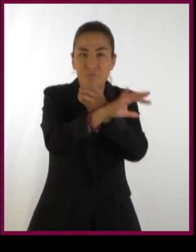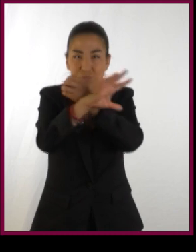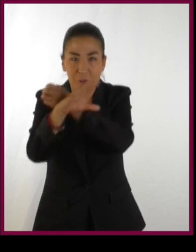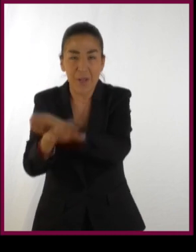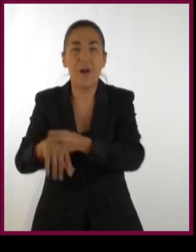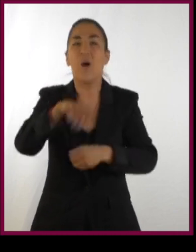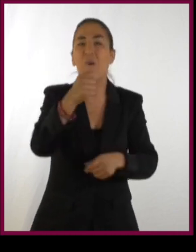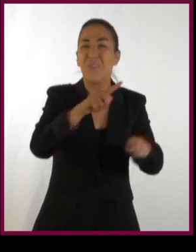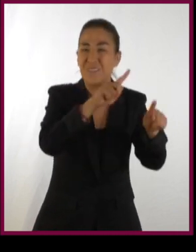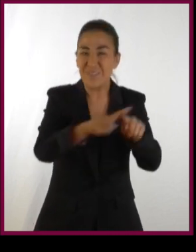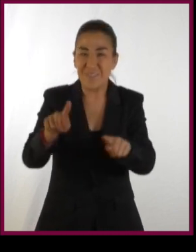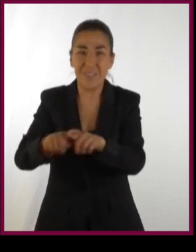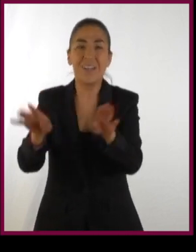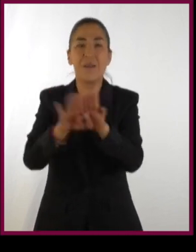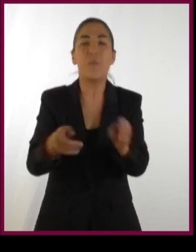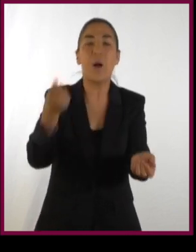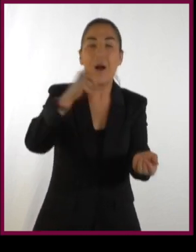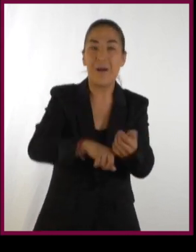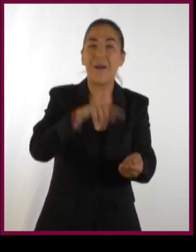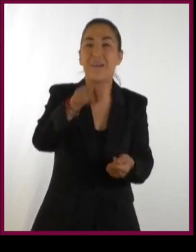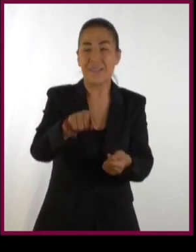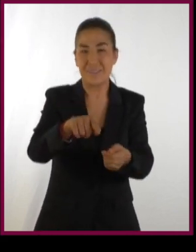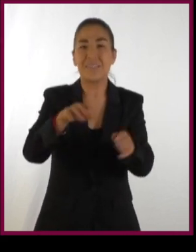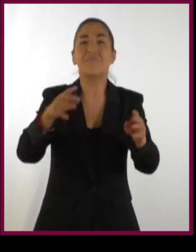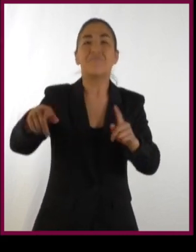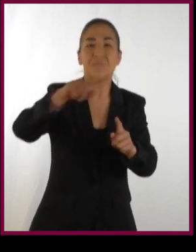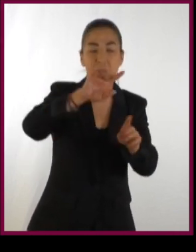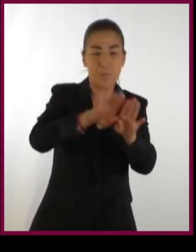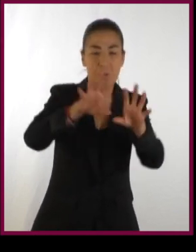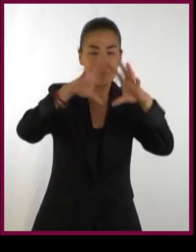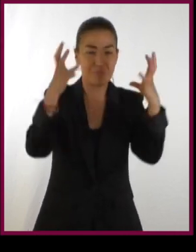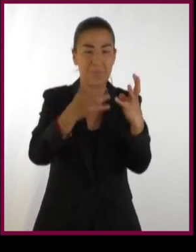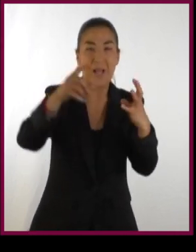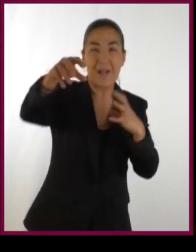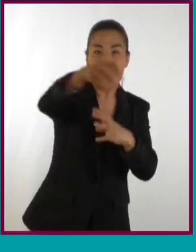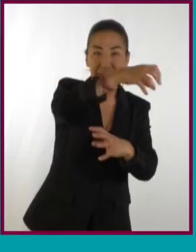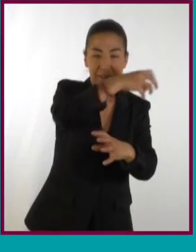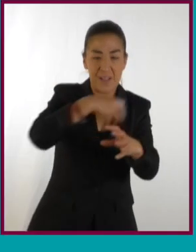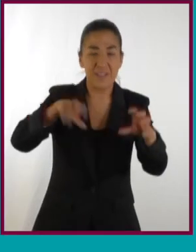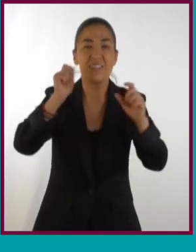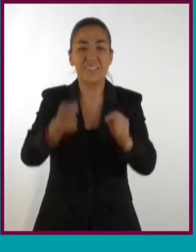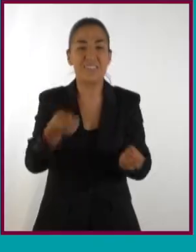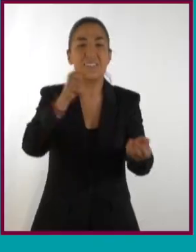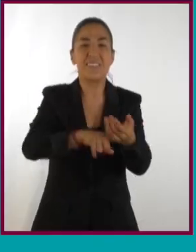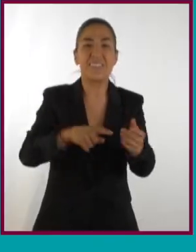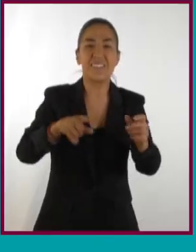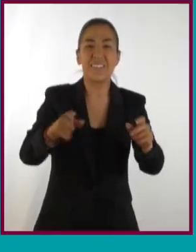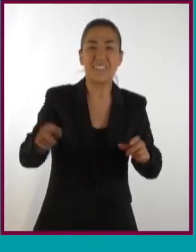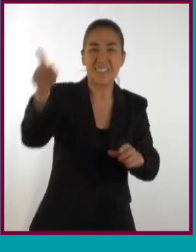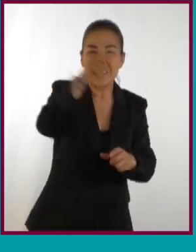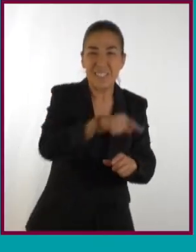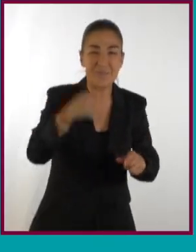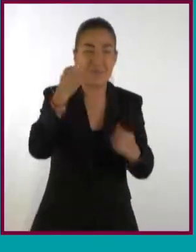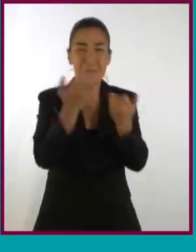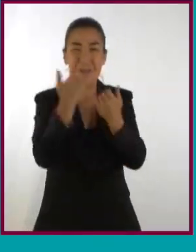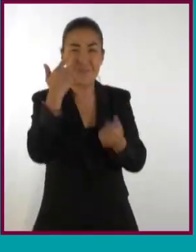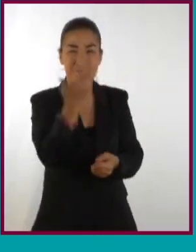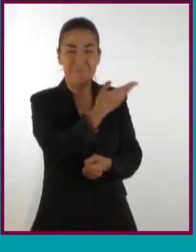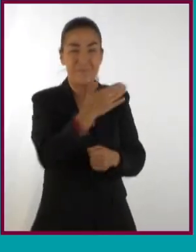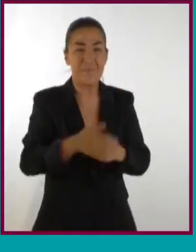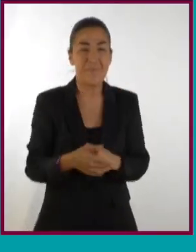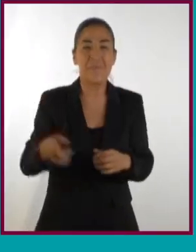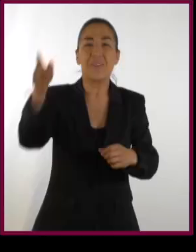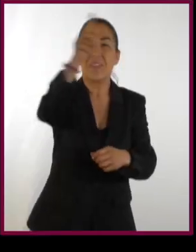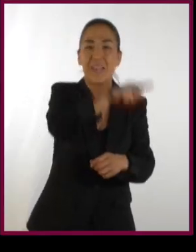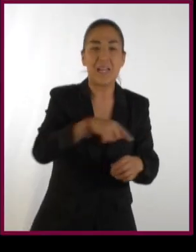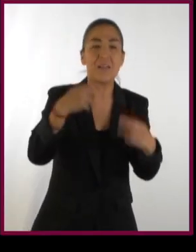circular. Así es. Pues, el astrónomo Claudio Ptolomeo intentó resolver el problema colocando círculos dentro de círculos y adentro de